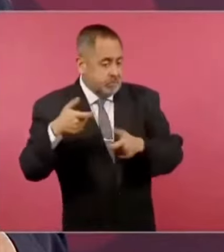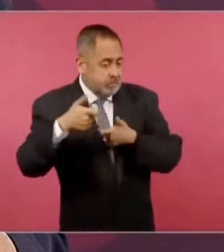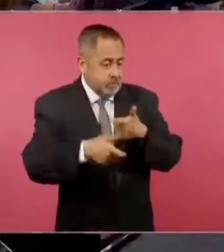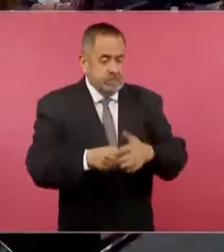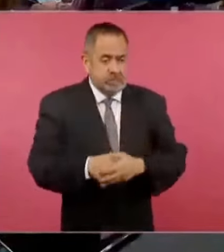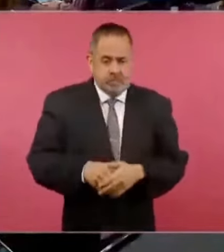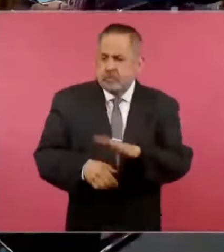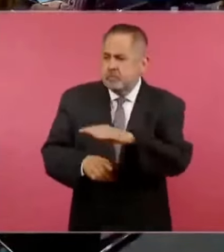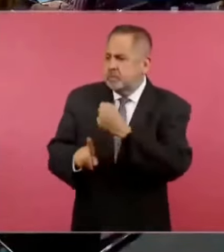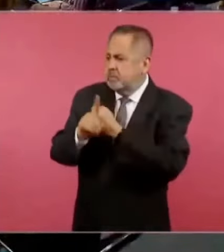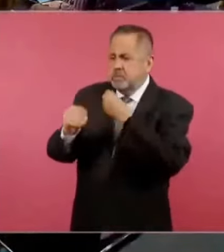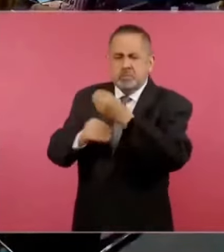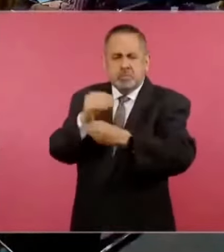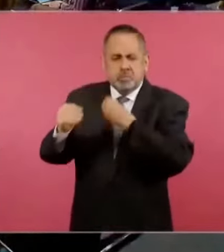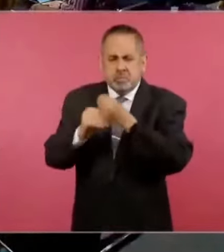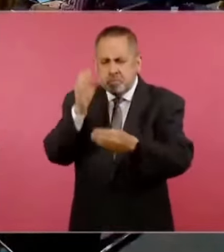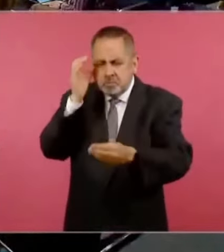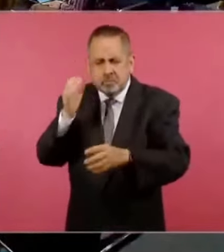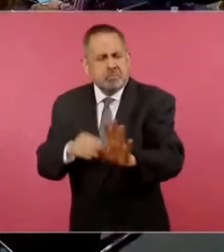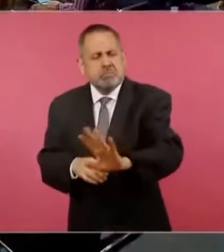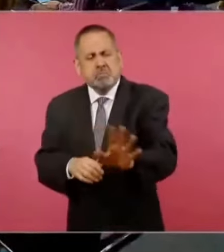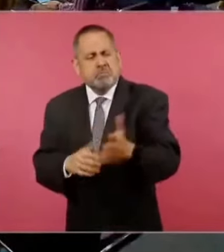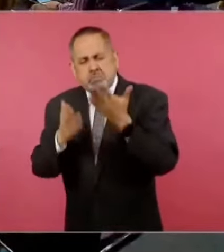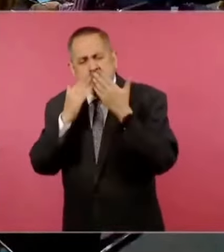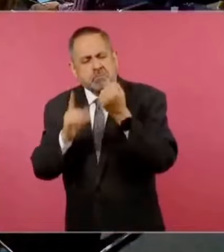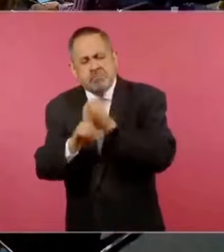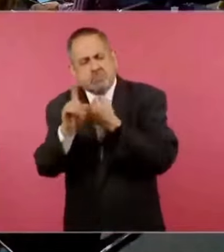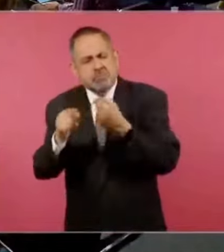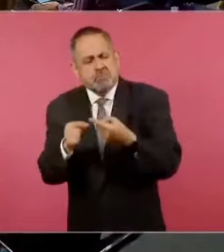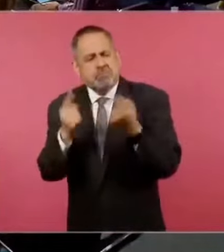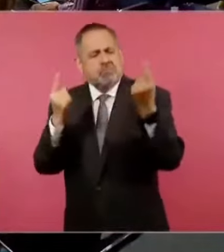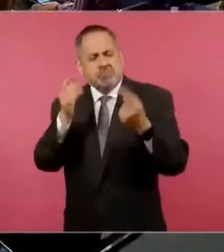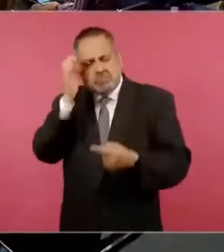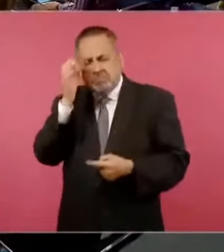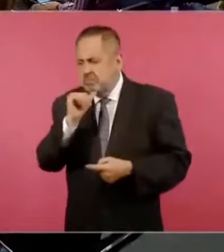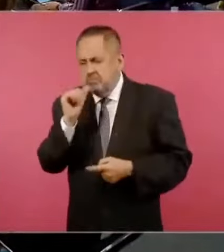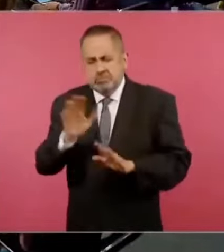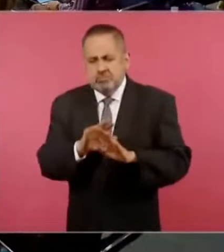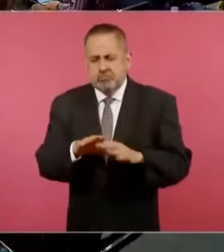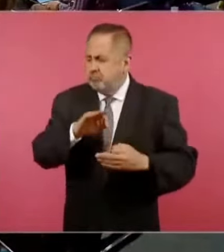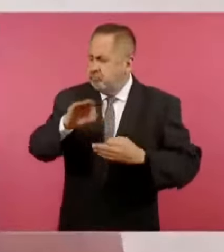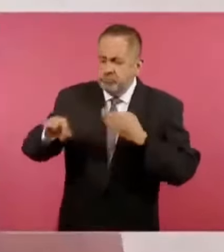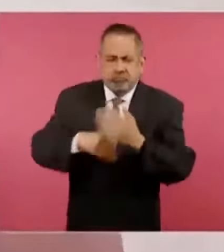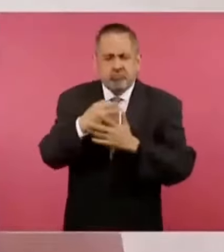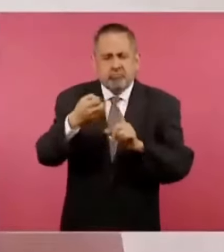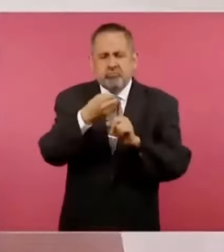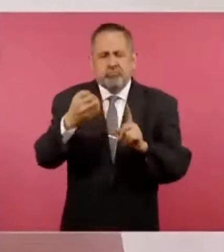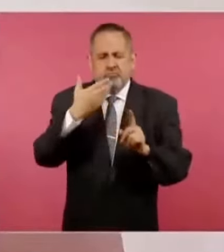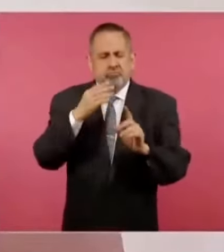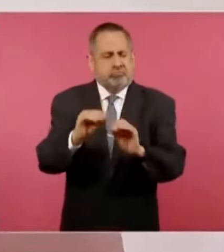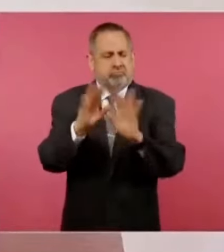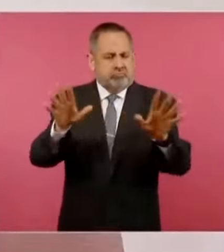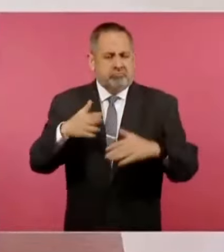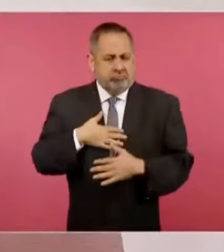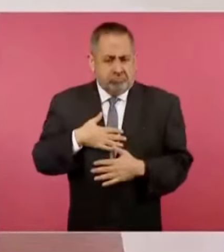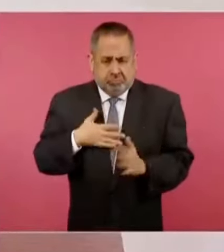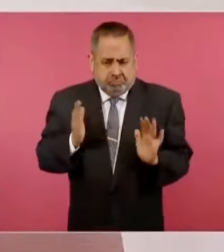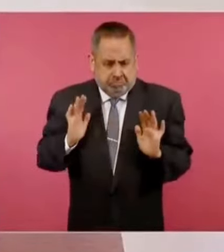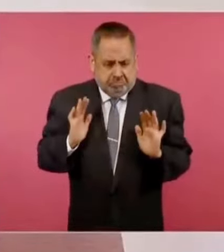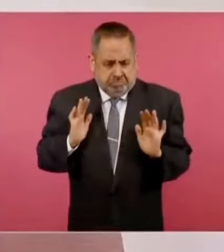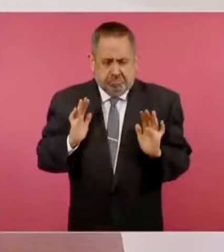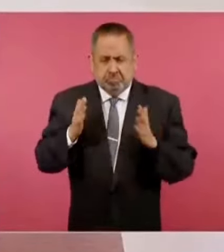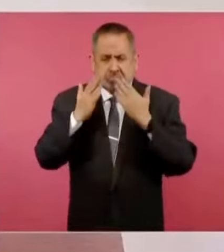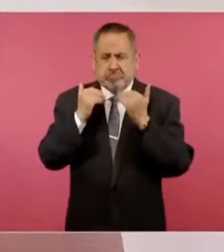controversia con China por el tema de empresas? No, no, no, no existe. Todo está claro. Nosotros no tenemos